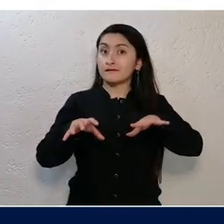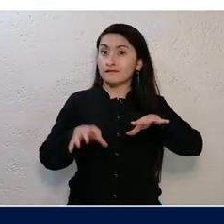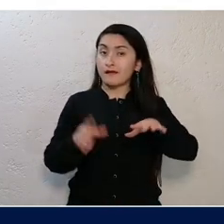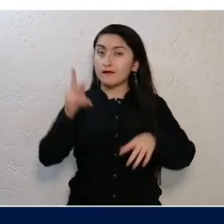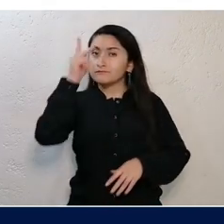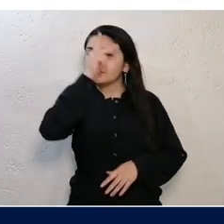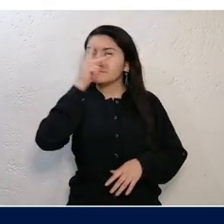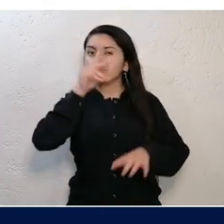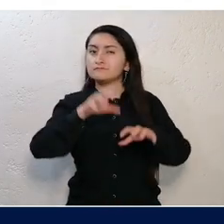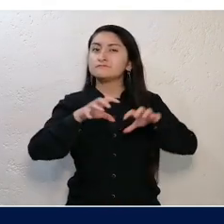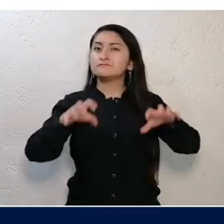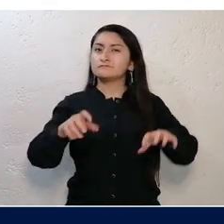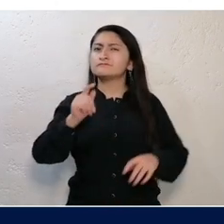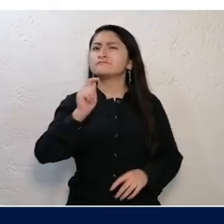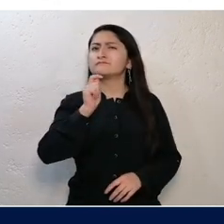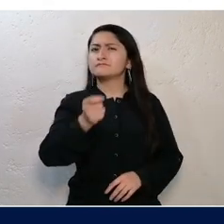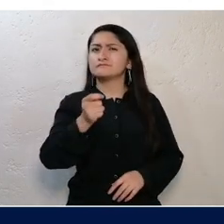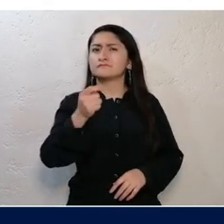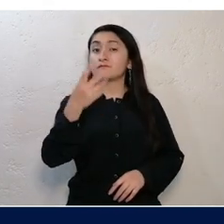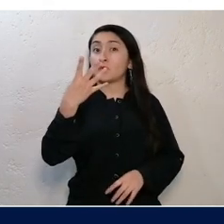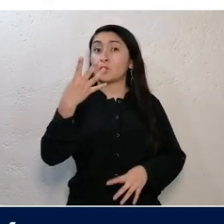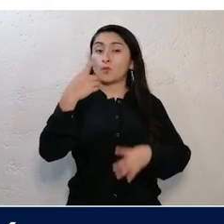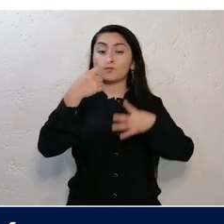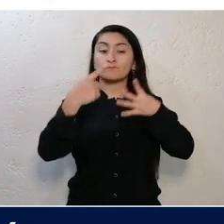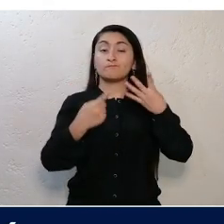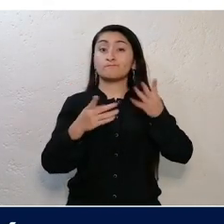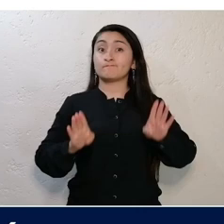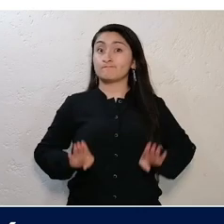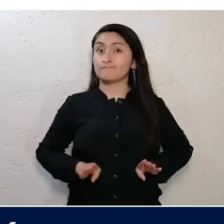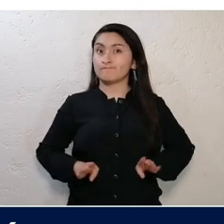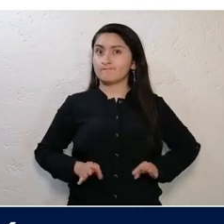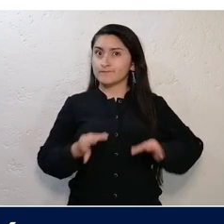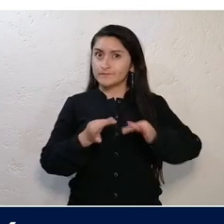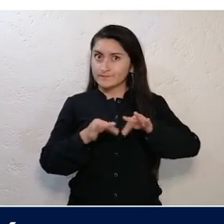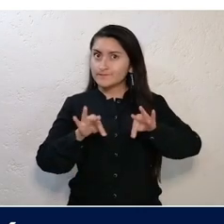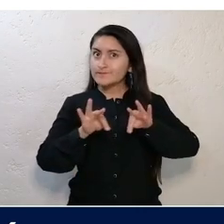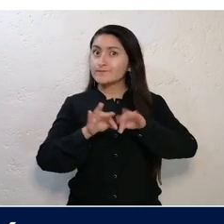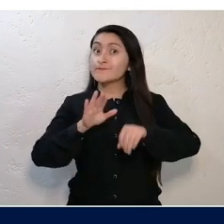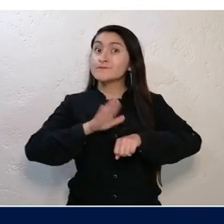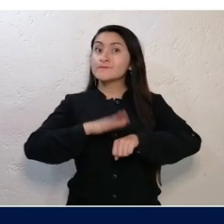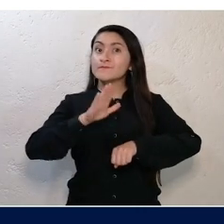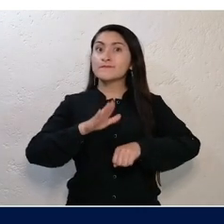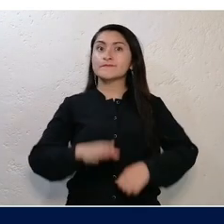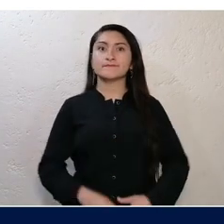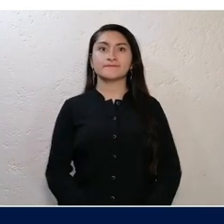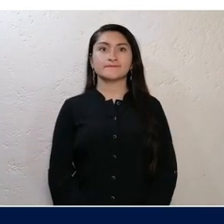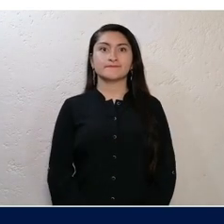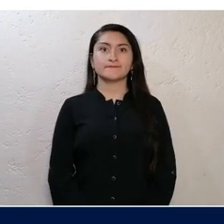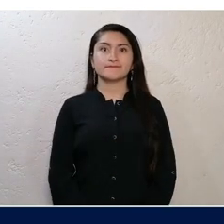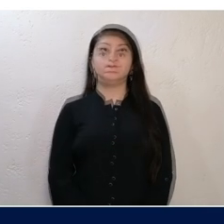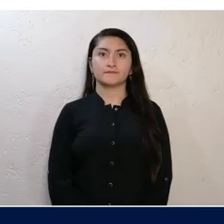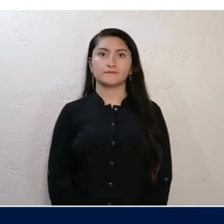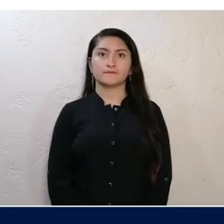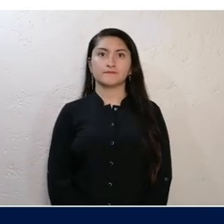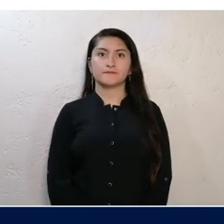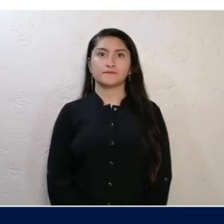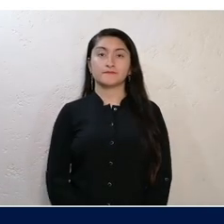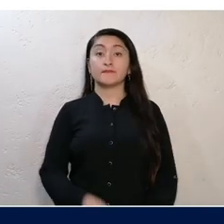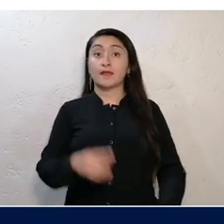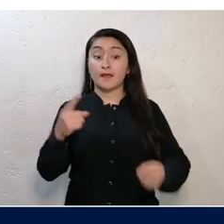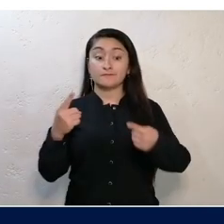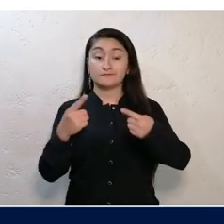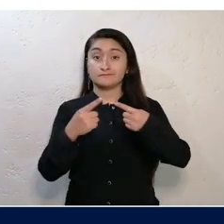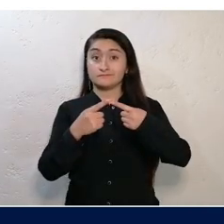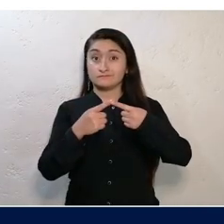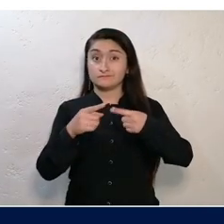Bien, pues lo que limita y diferencia a las áreas de aplicación de la psicología principalmente son cuatro